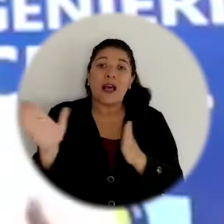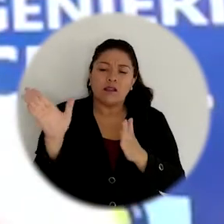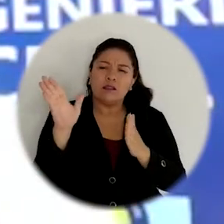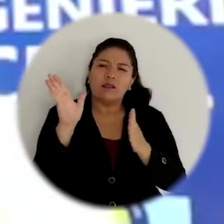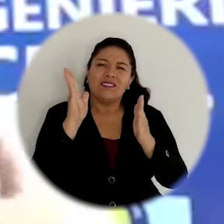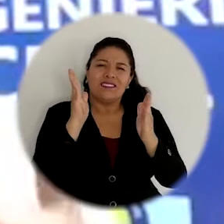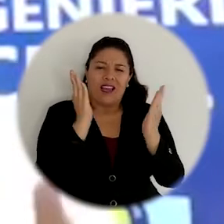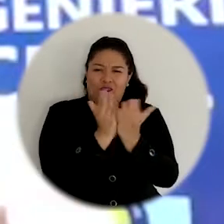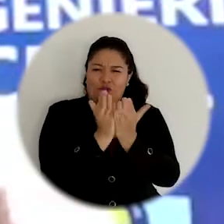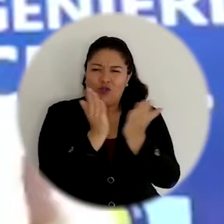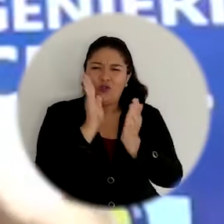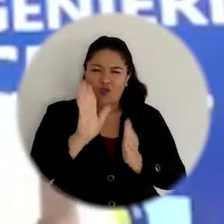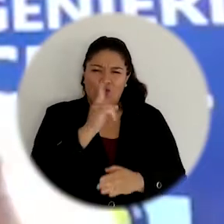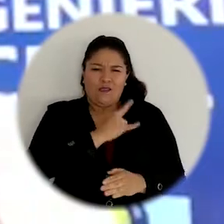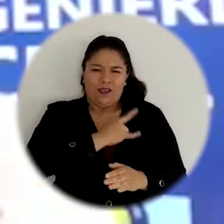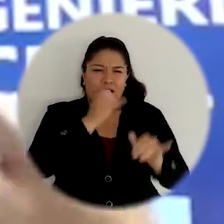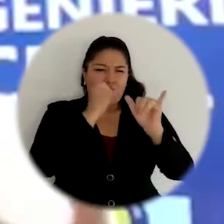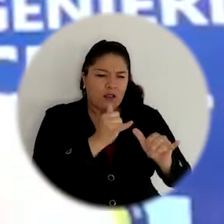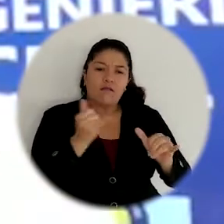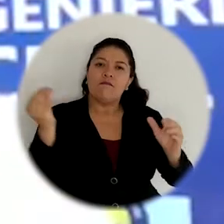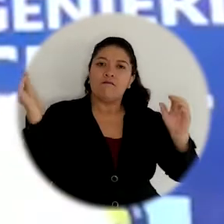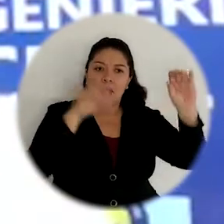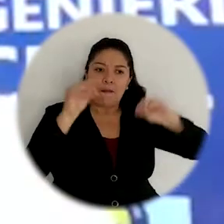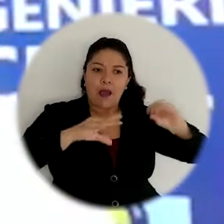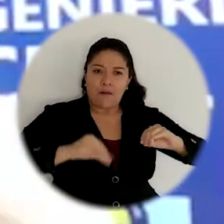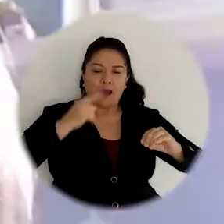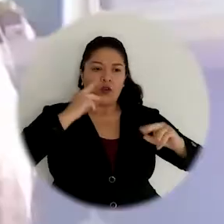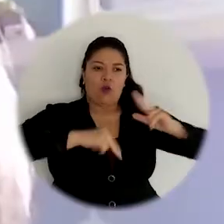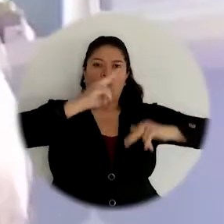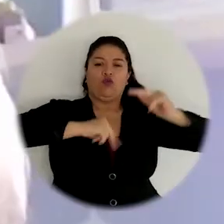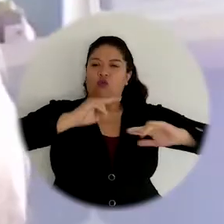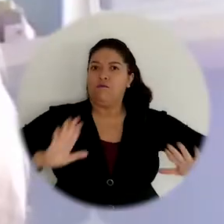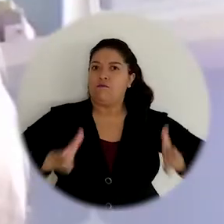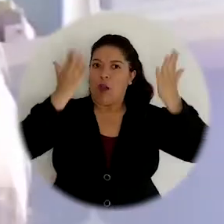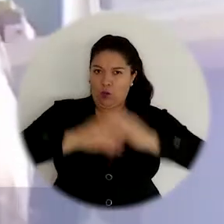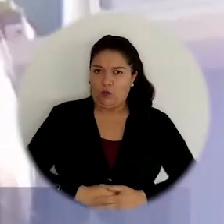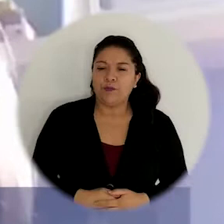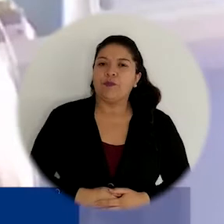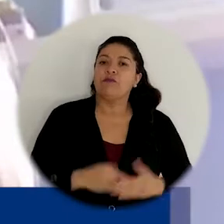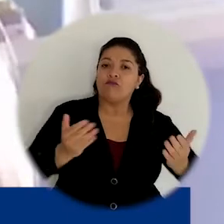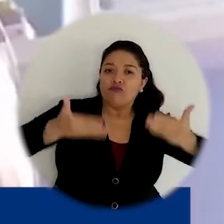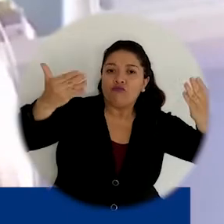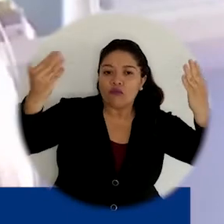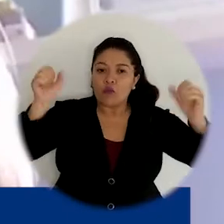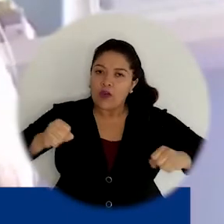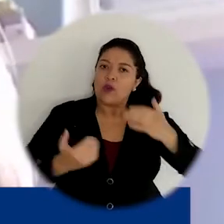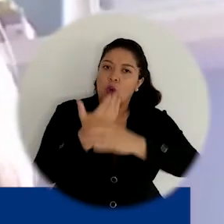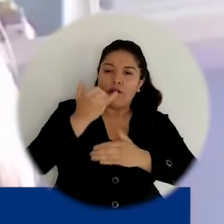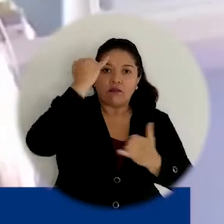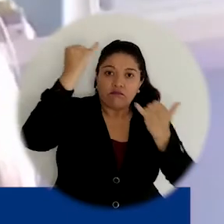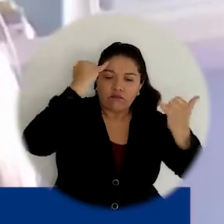poderla profundizar, poderla debatir y poder enriquecerla en estos eventos. Motivarnos al emprendimiento y a realizar